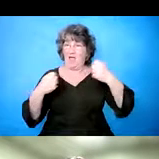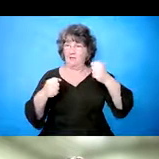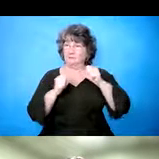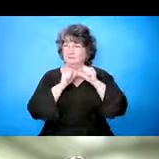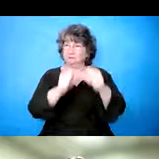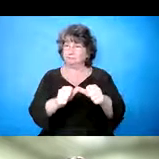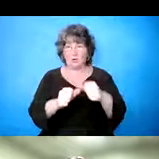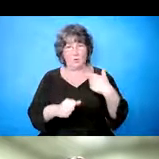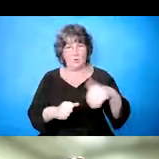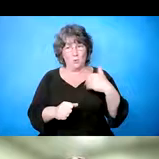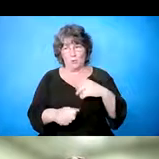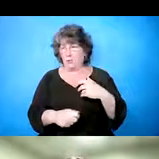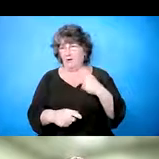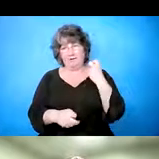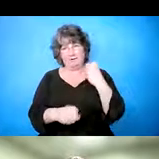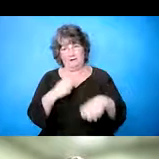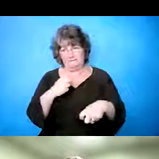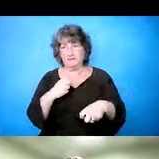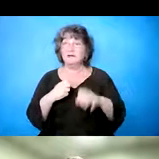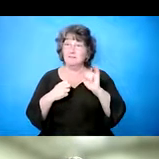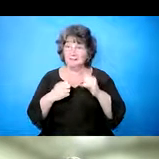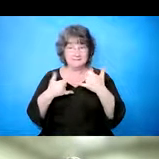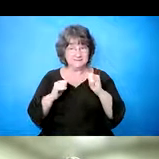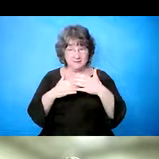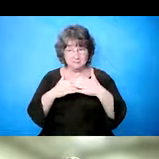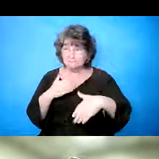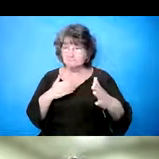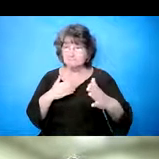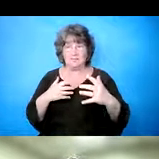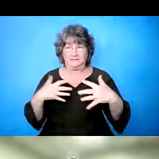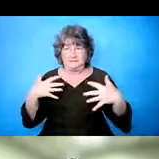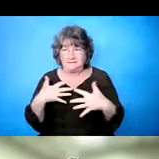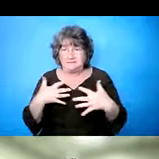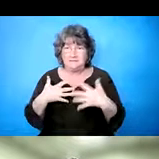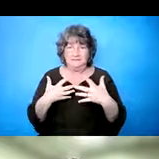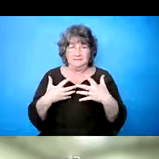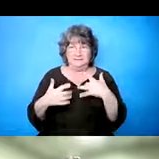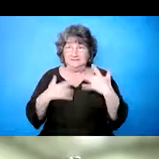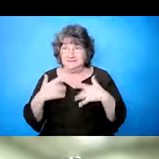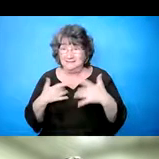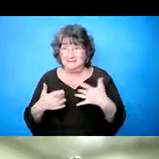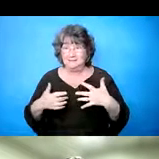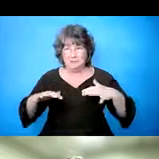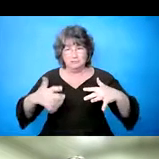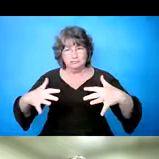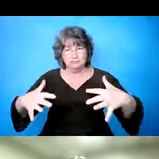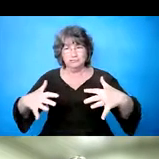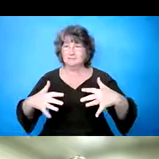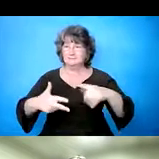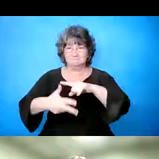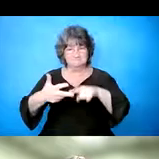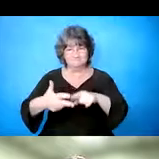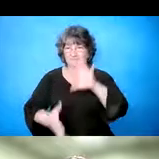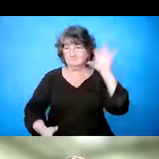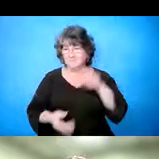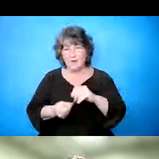mental positiva este año. Y eso continúa de ser el caso mientras nosotros andamos hacia adelante. Ansiedad, depresión. Estas son